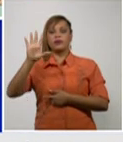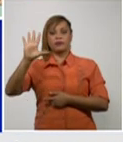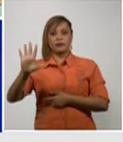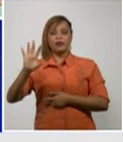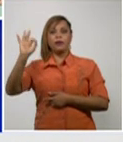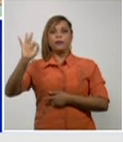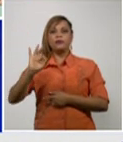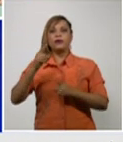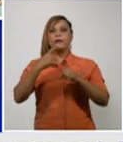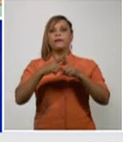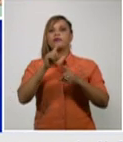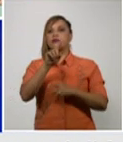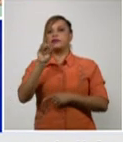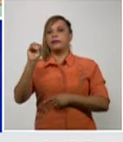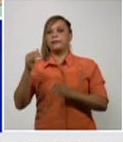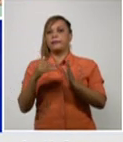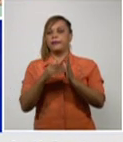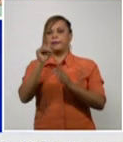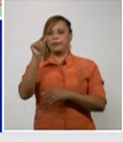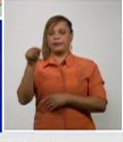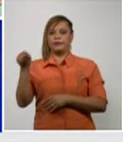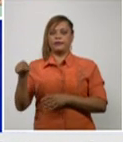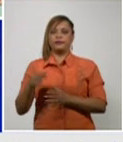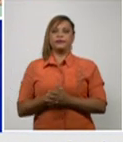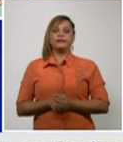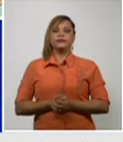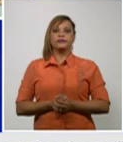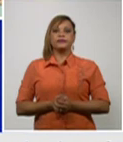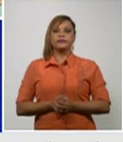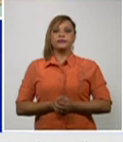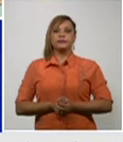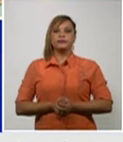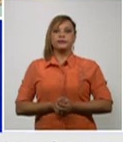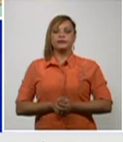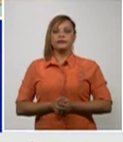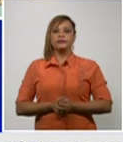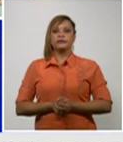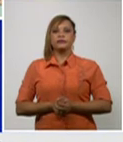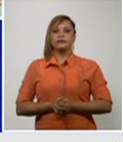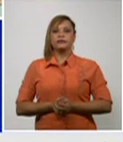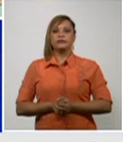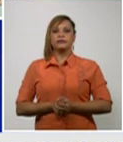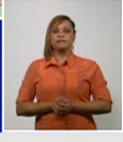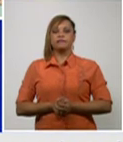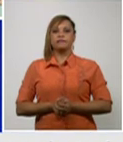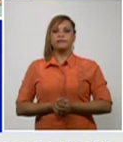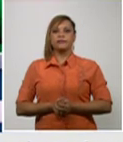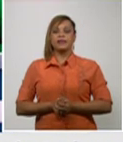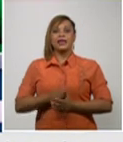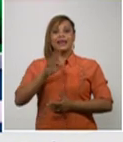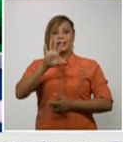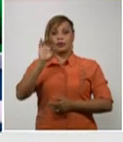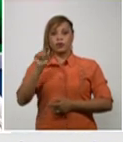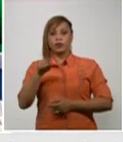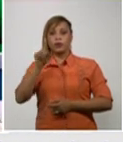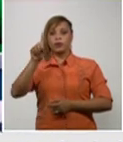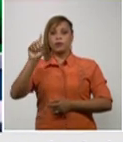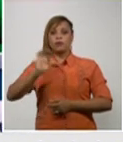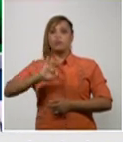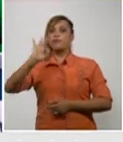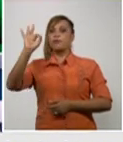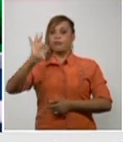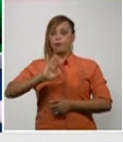100.000 habitantes en cuanto al el 50,1 por ciento